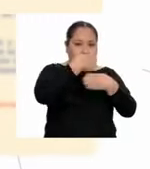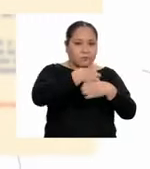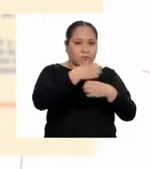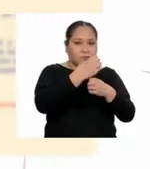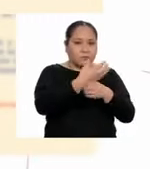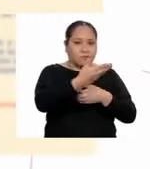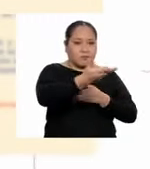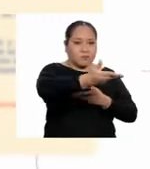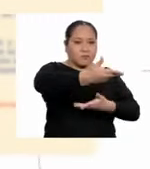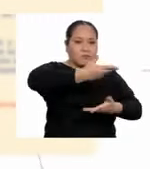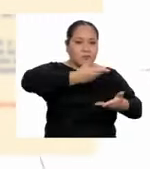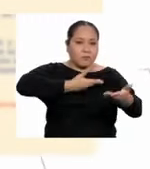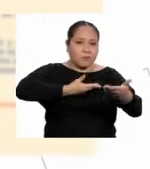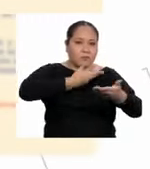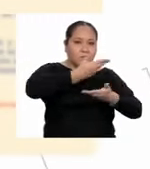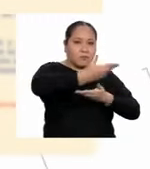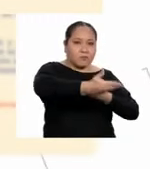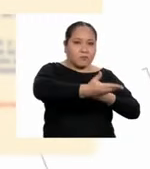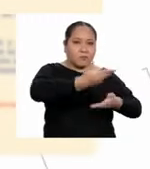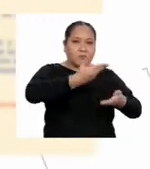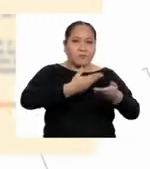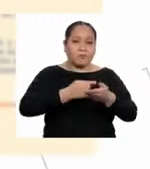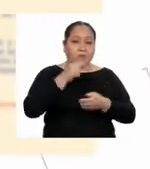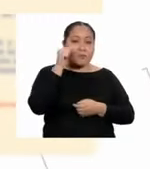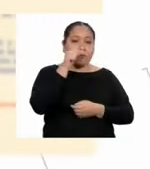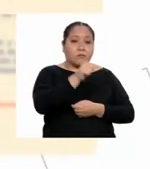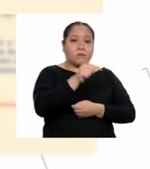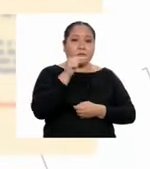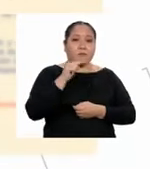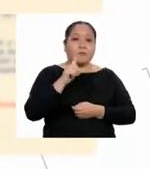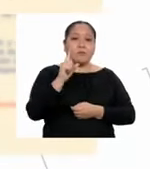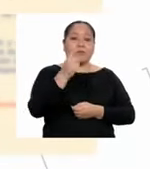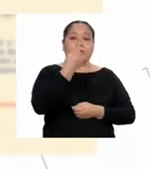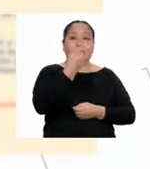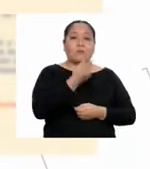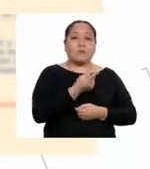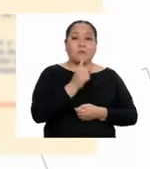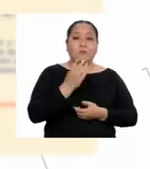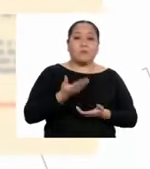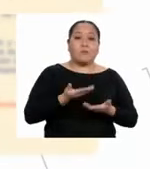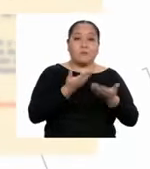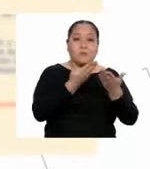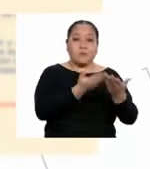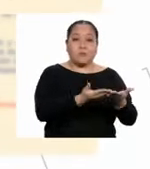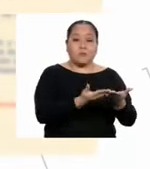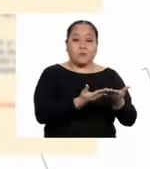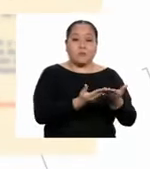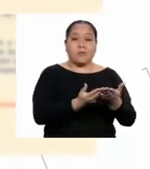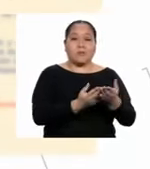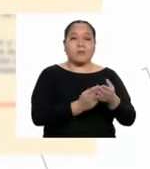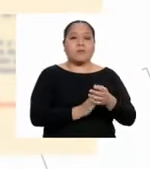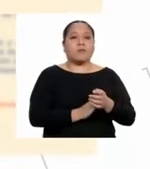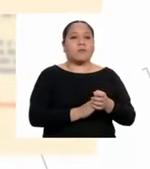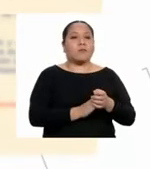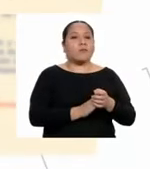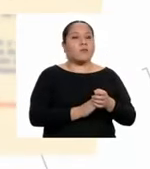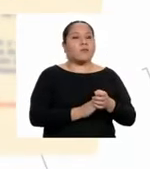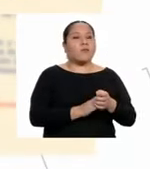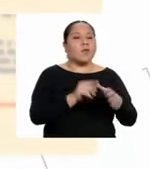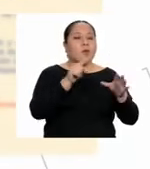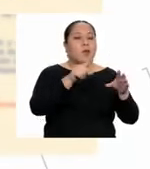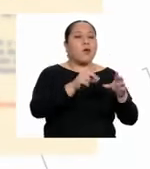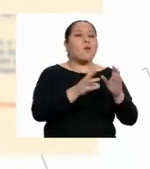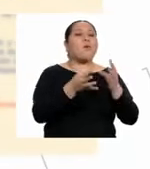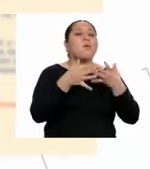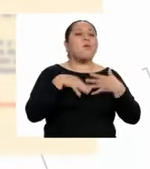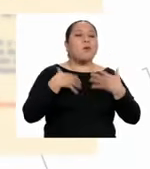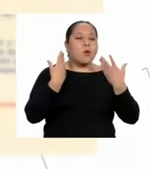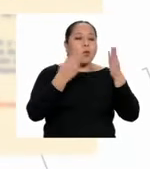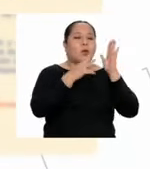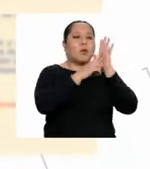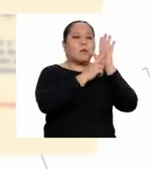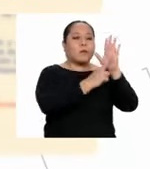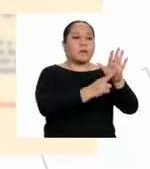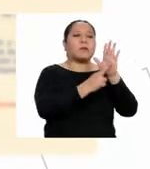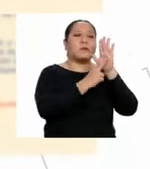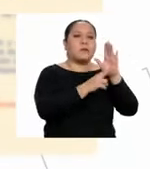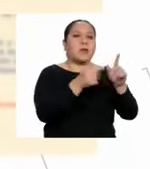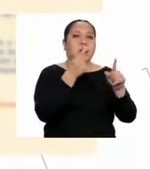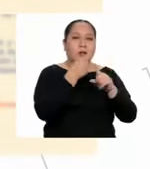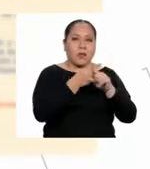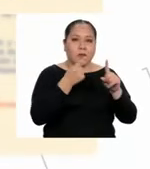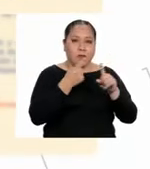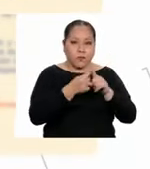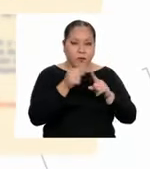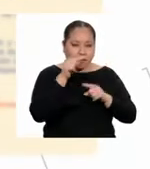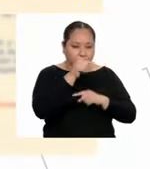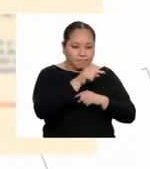enriquecimiento. Para ello, lo primero que debe darse es la capacidad de representar las diferencias, para